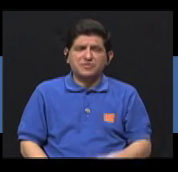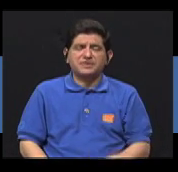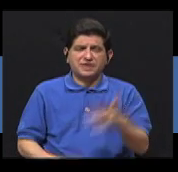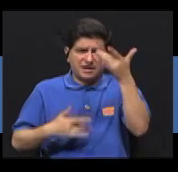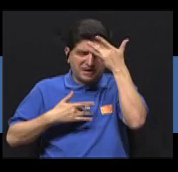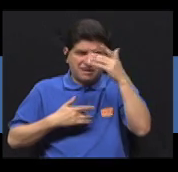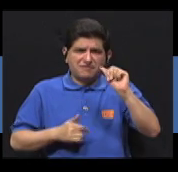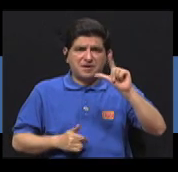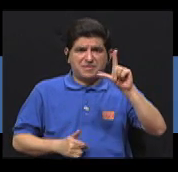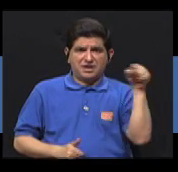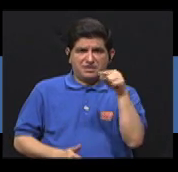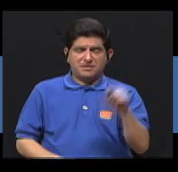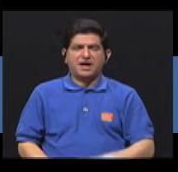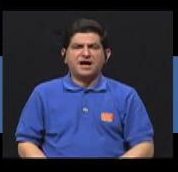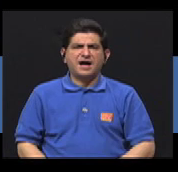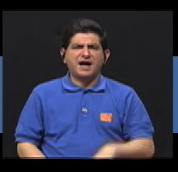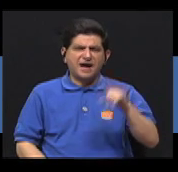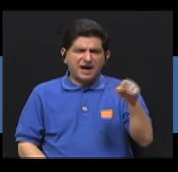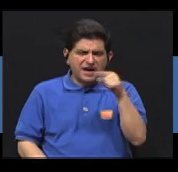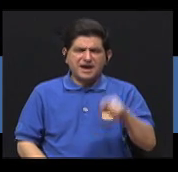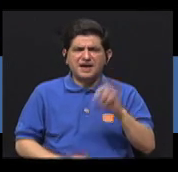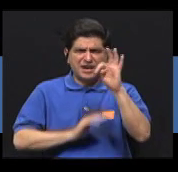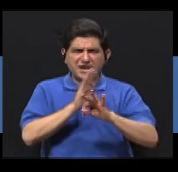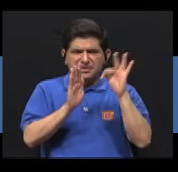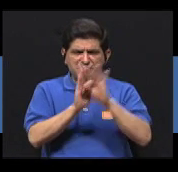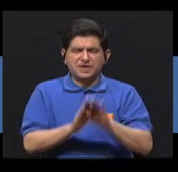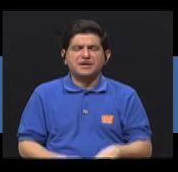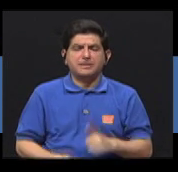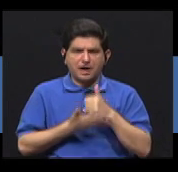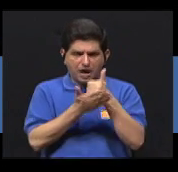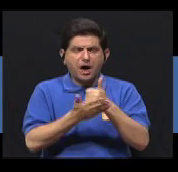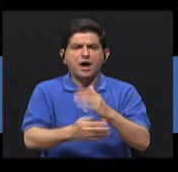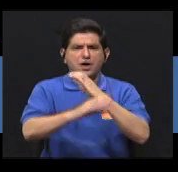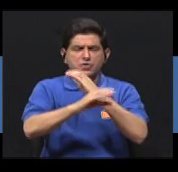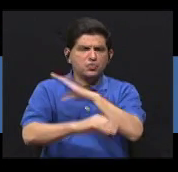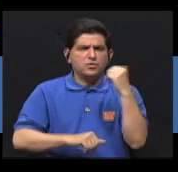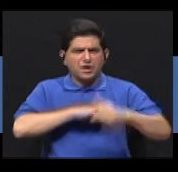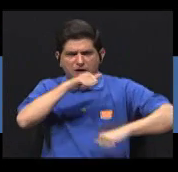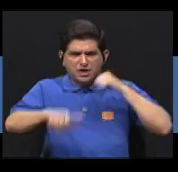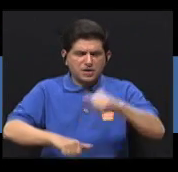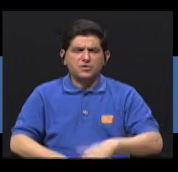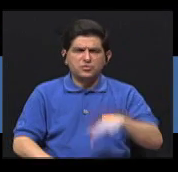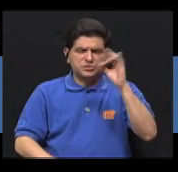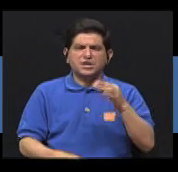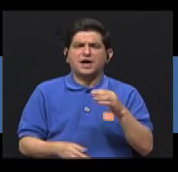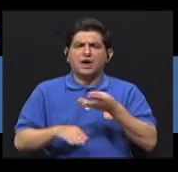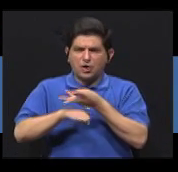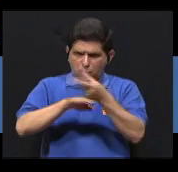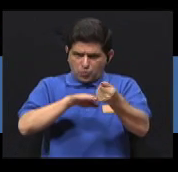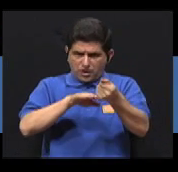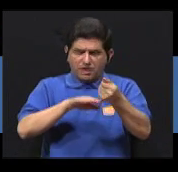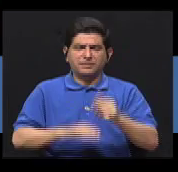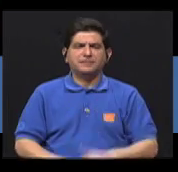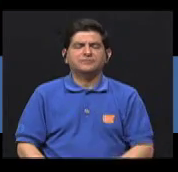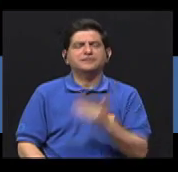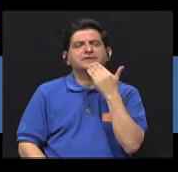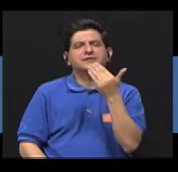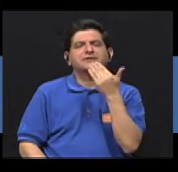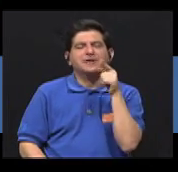mejor el Alzheimer reducirá el estigma, mejorará los cuidados y ayudará a luchar para encontrar una cura.